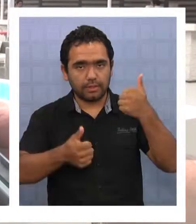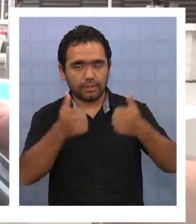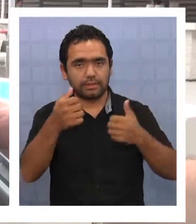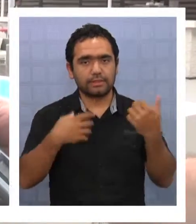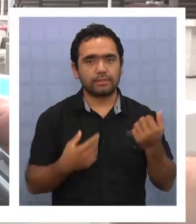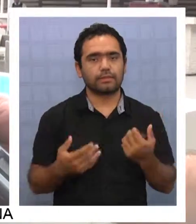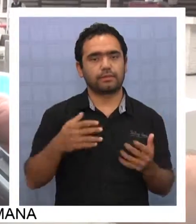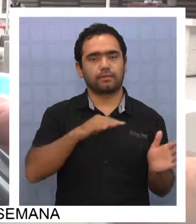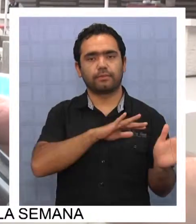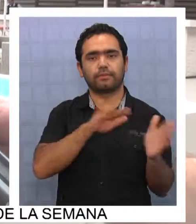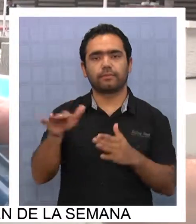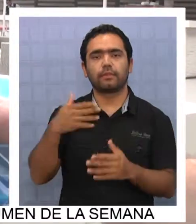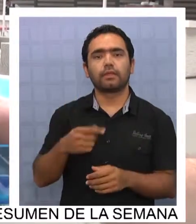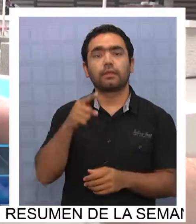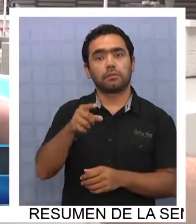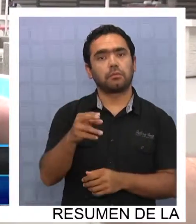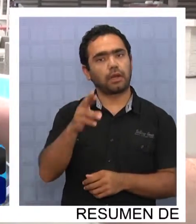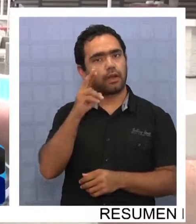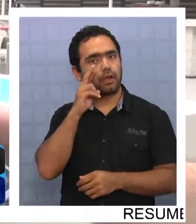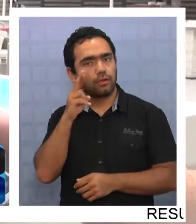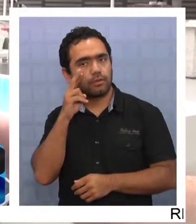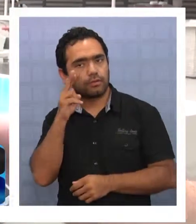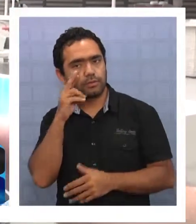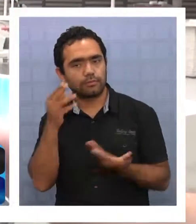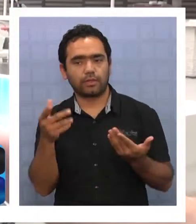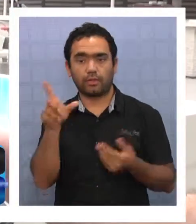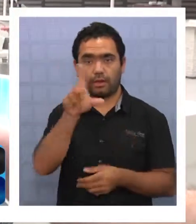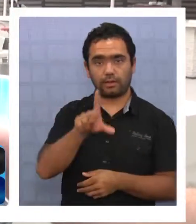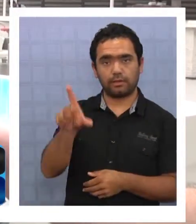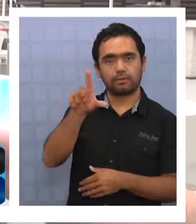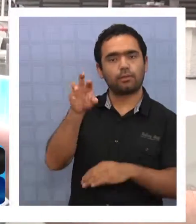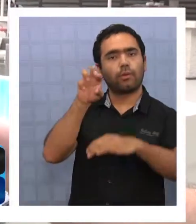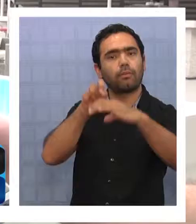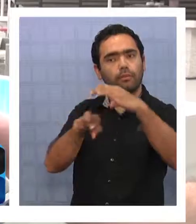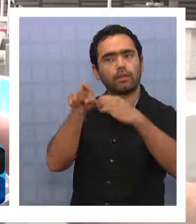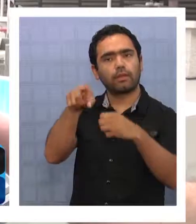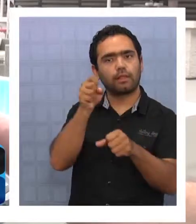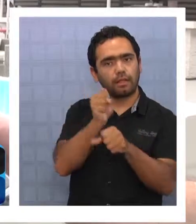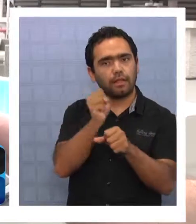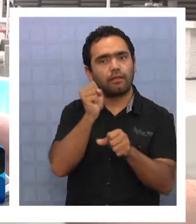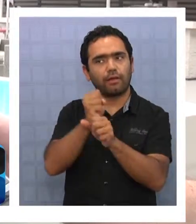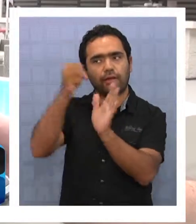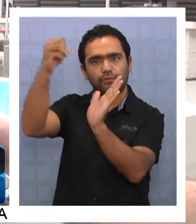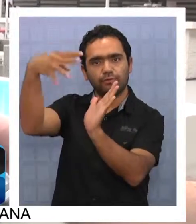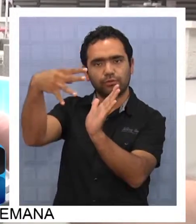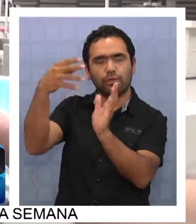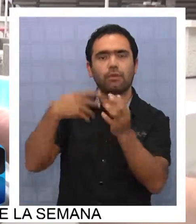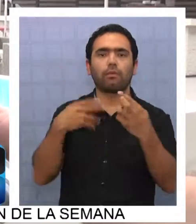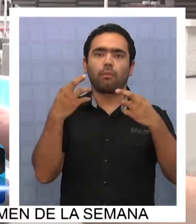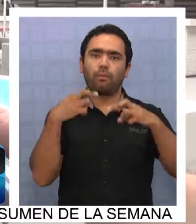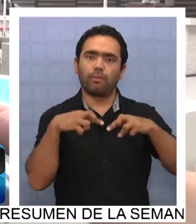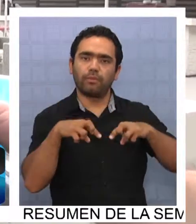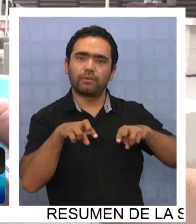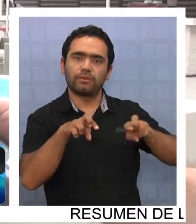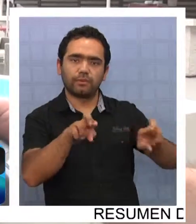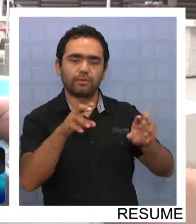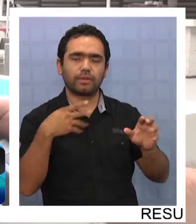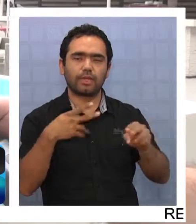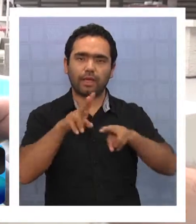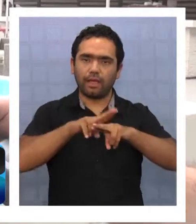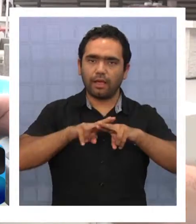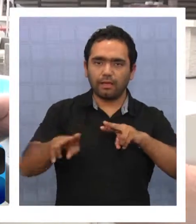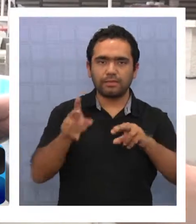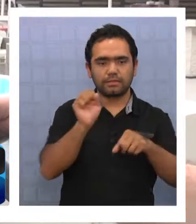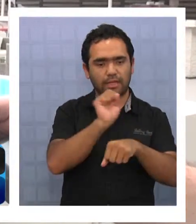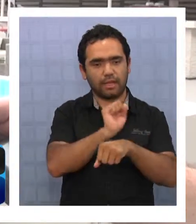liceo técnico de nuestra región, de un lugar como Pica, que está trabajando la energía zonal, haya tenido esta posibilidad y haya logrado